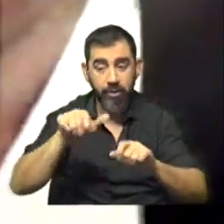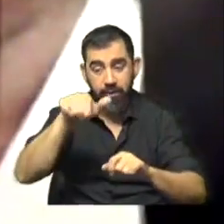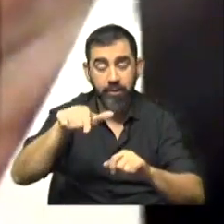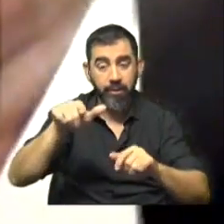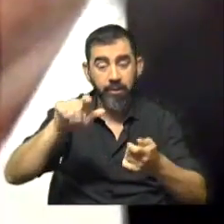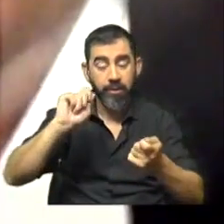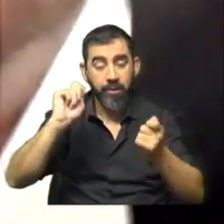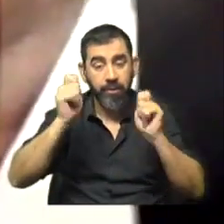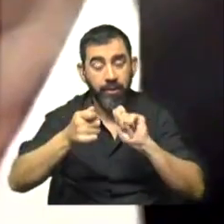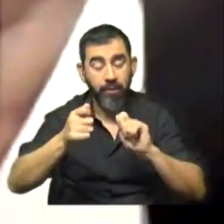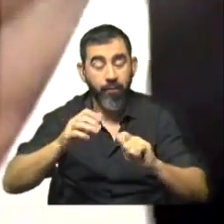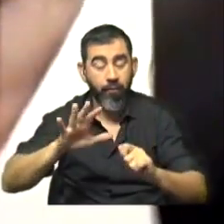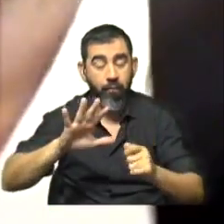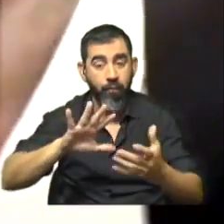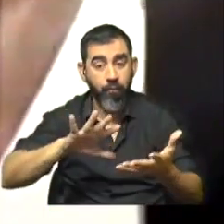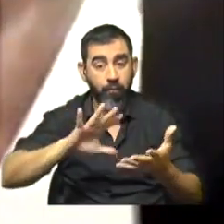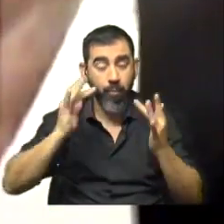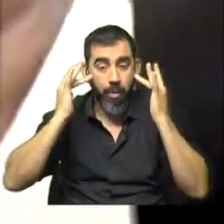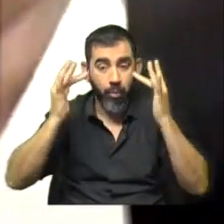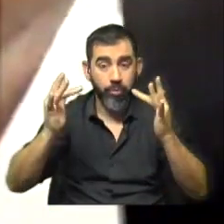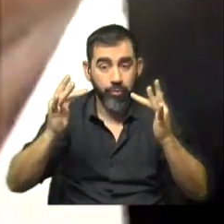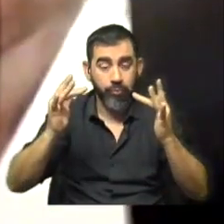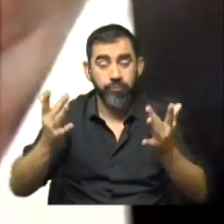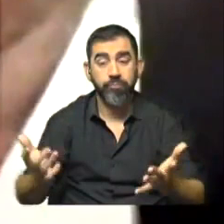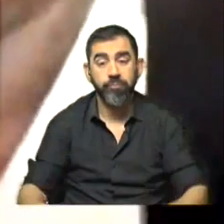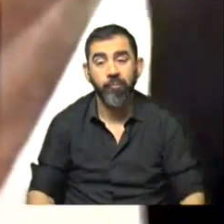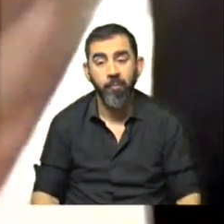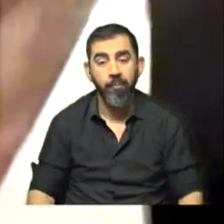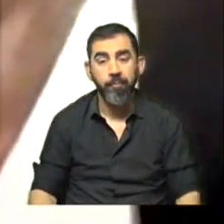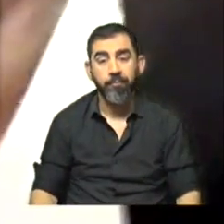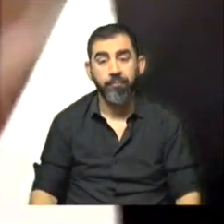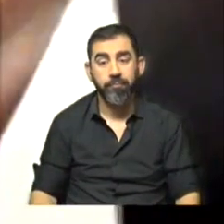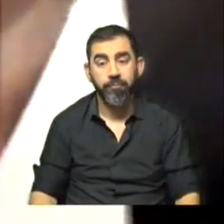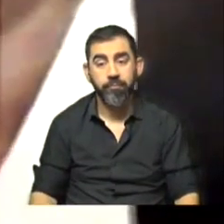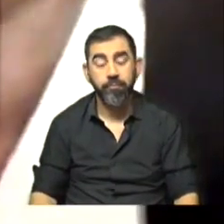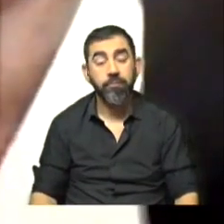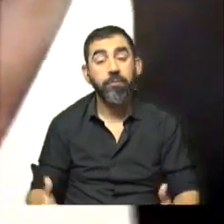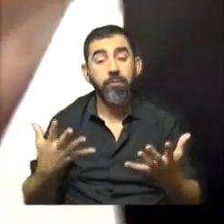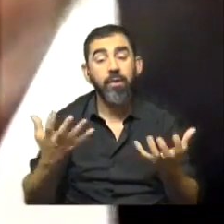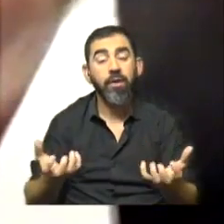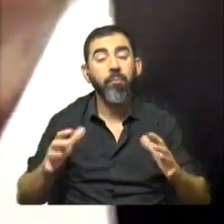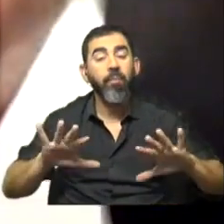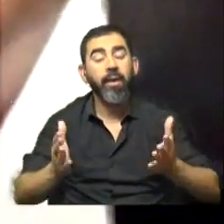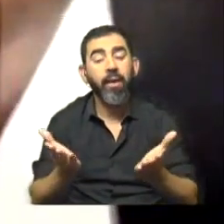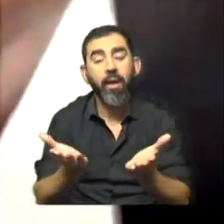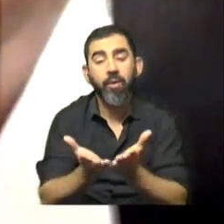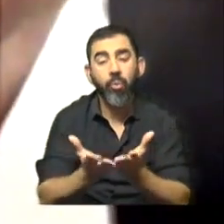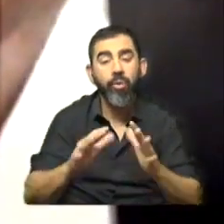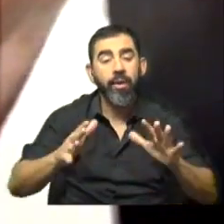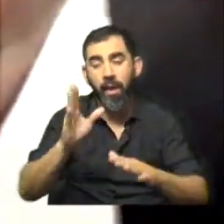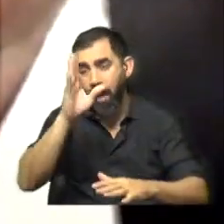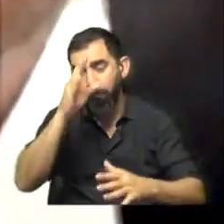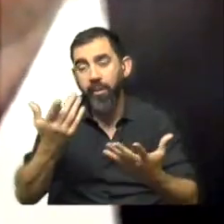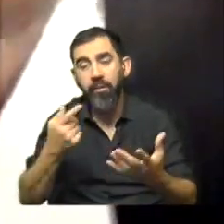estar en esta situación de una nueva reforma educativa. ¿Qué queremos que estudien? ¿Qué queremos que aprendan nuestros chiquilines?